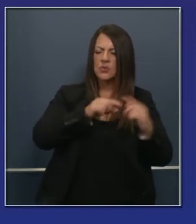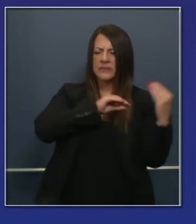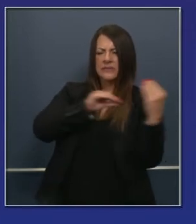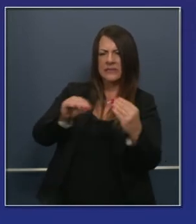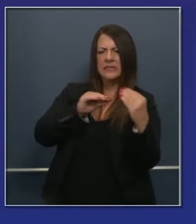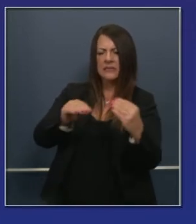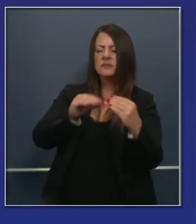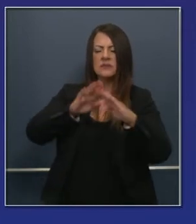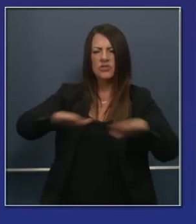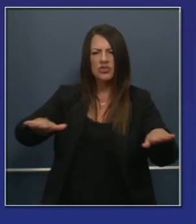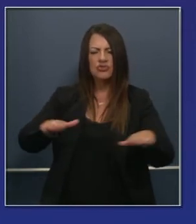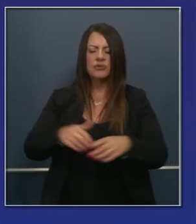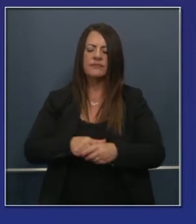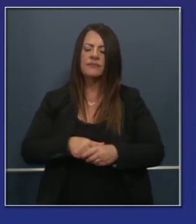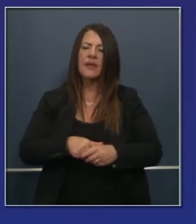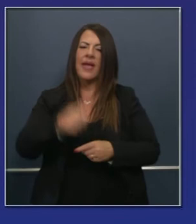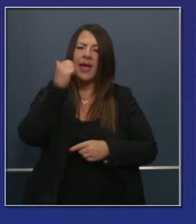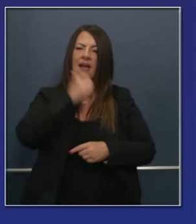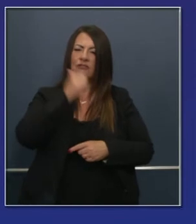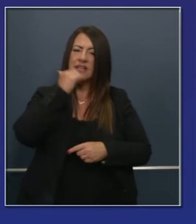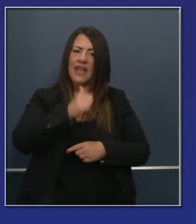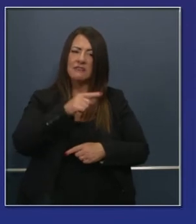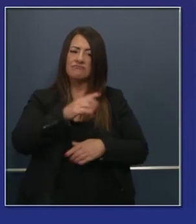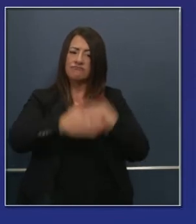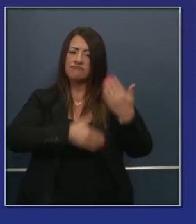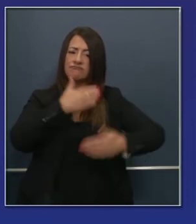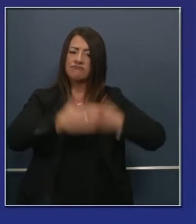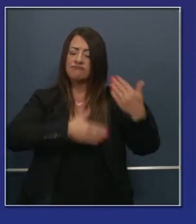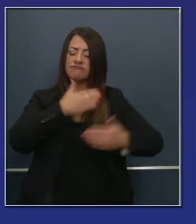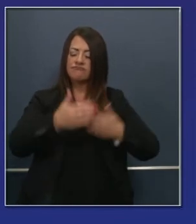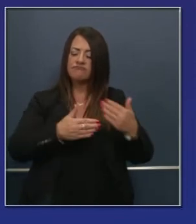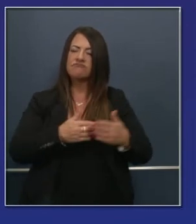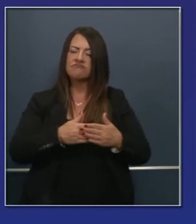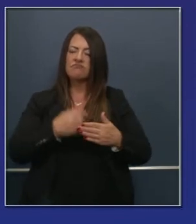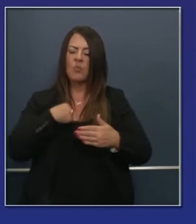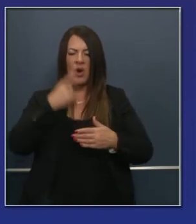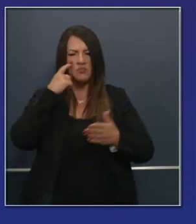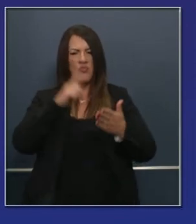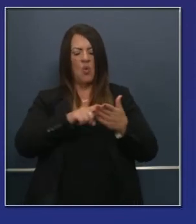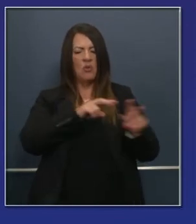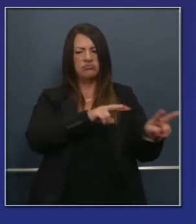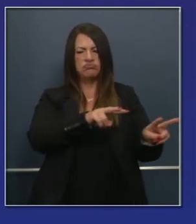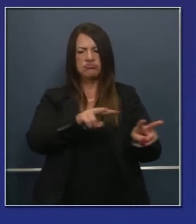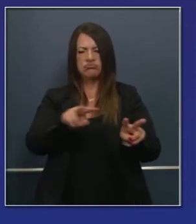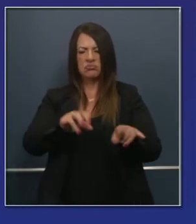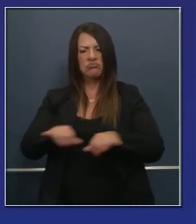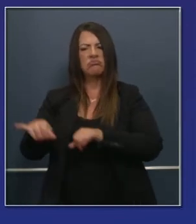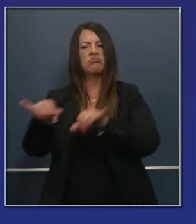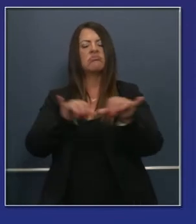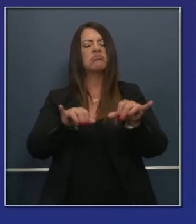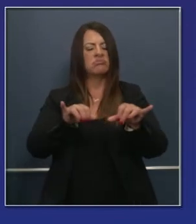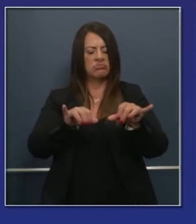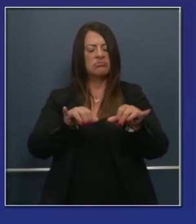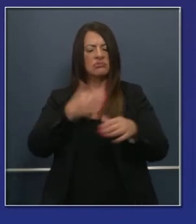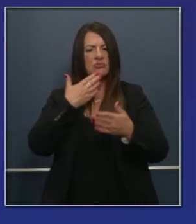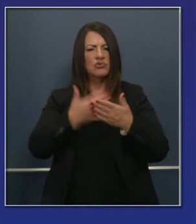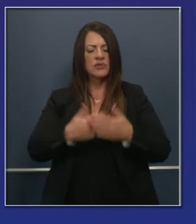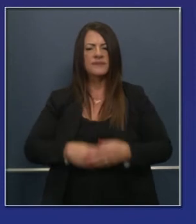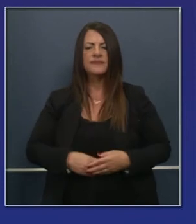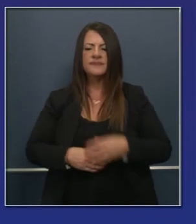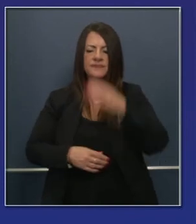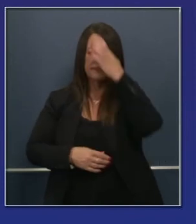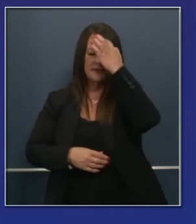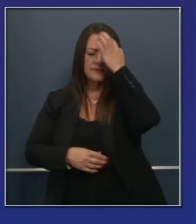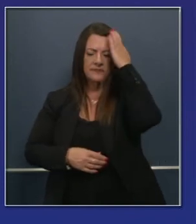y acelerar el aprendizaje. Eso también se ve en todos estos distritos. Finalmente,